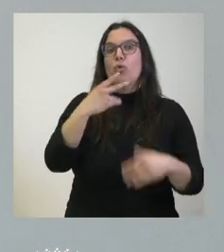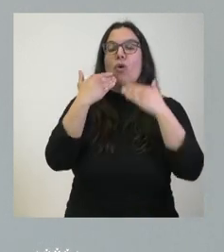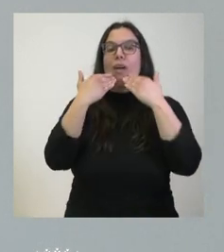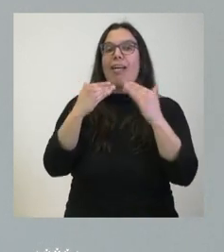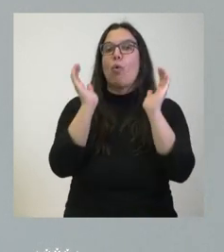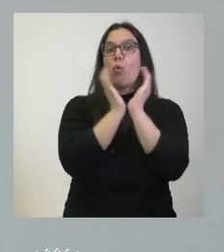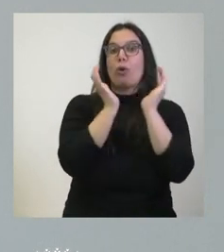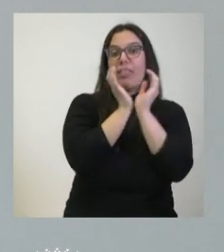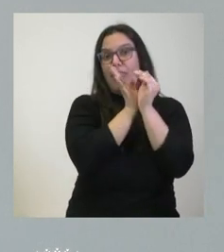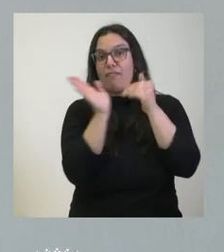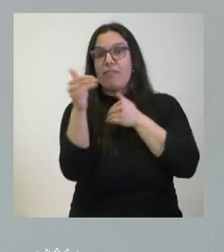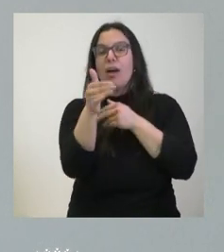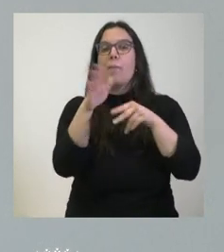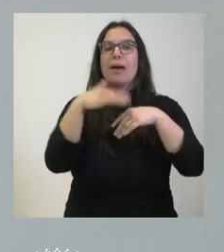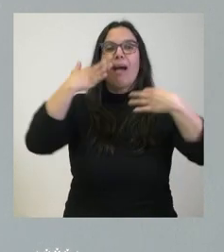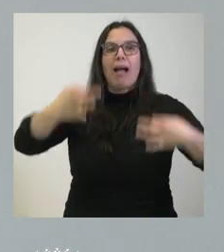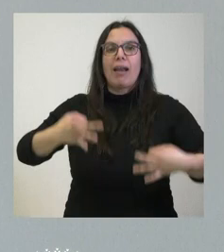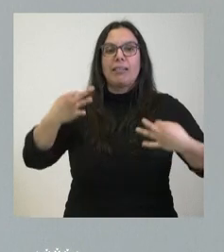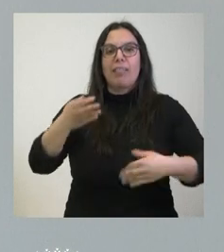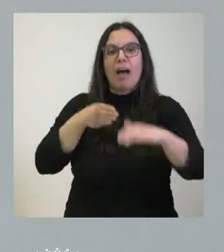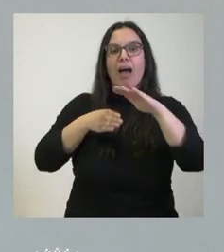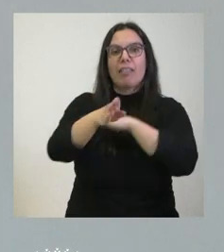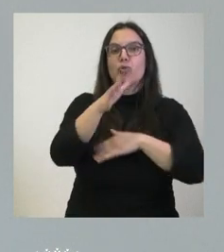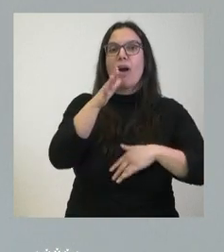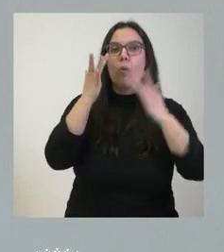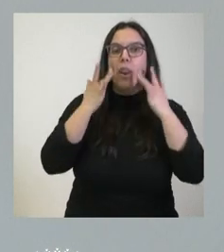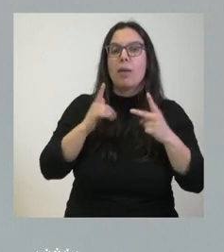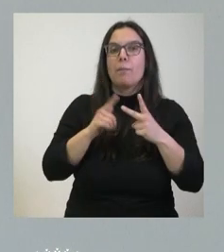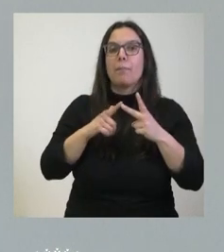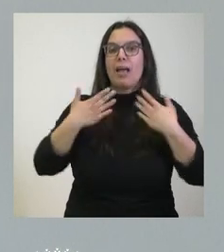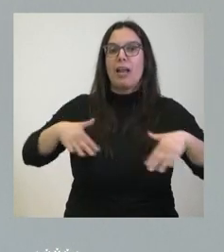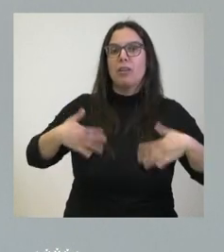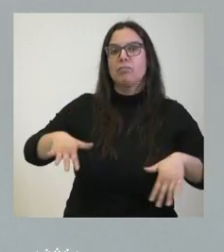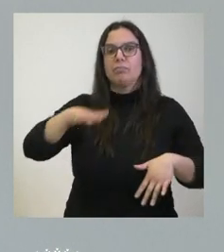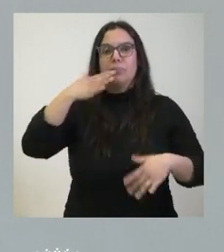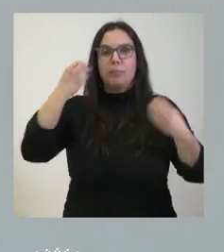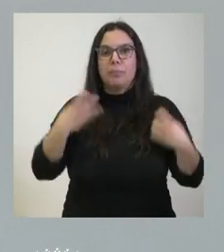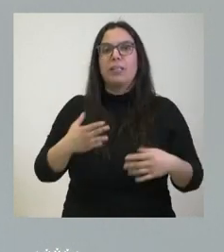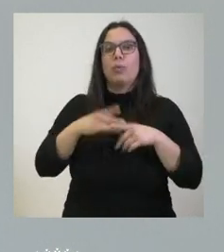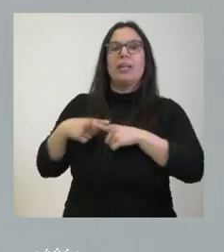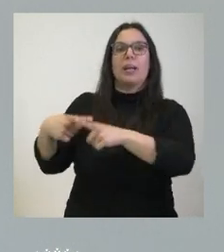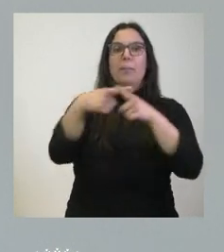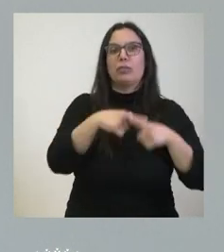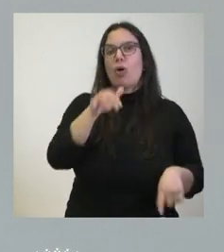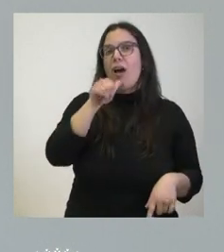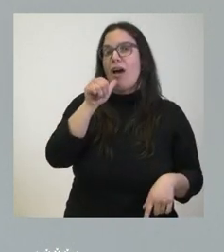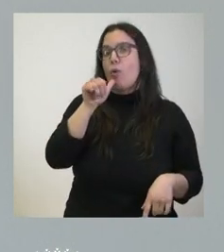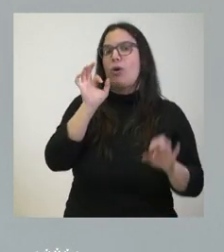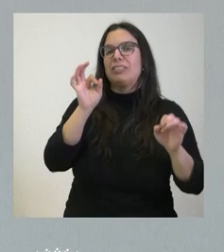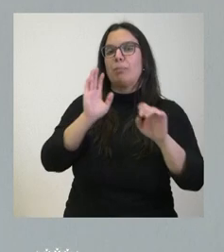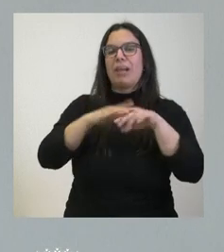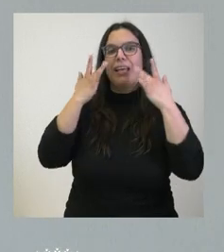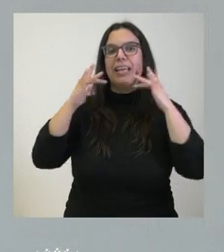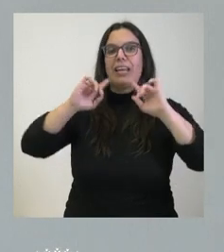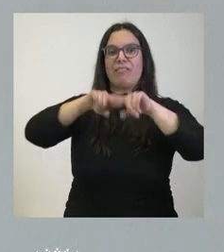con el objetivo de garantizar el acceso al agua potable al sanamiento e higiene mediante la distribución de kits de agua a la higiene familiar